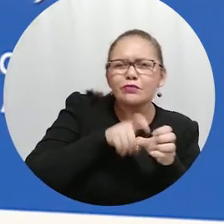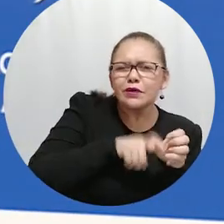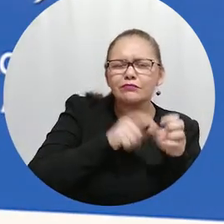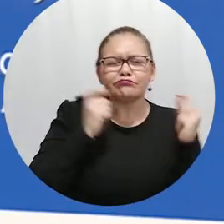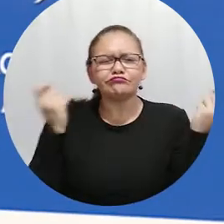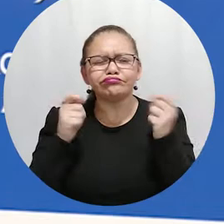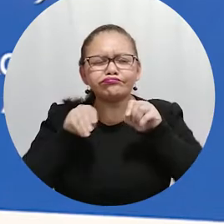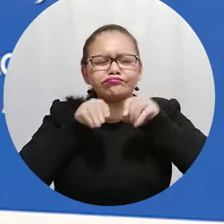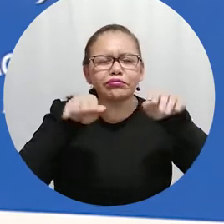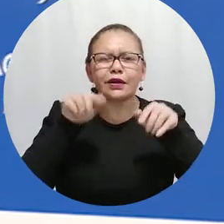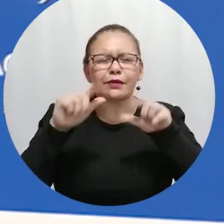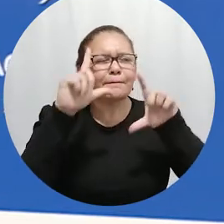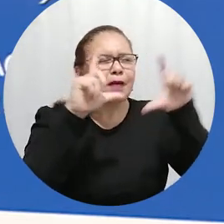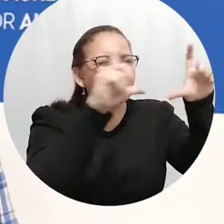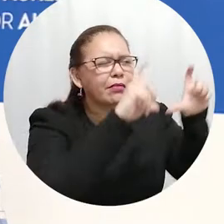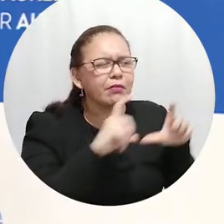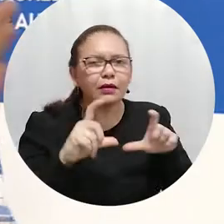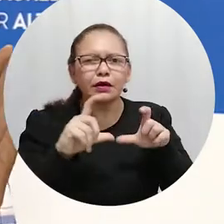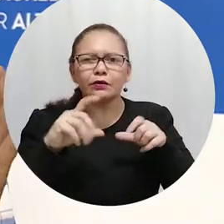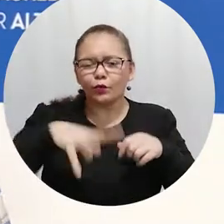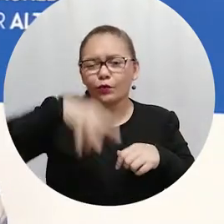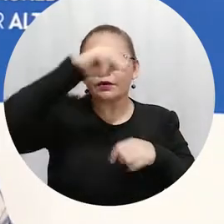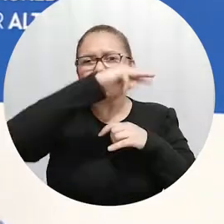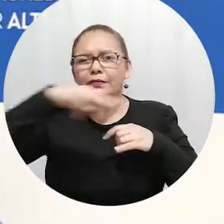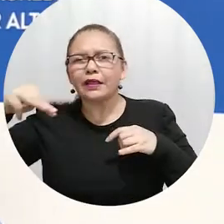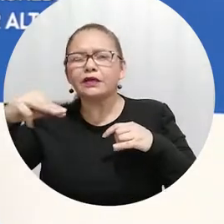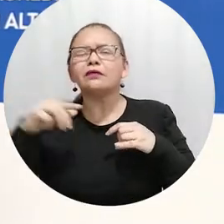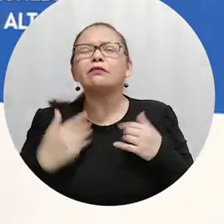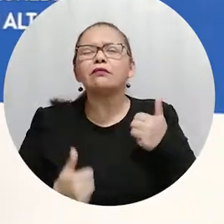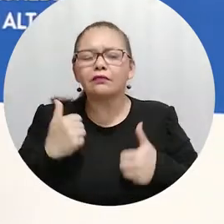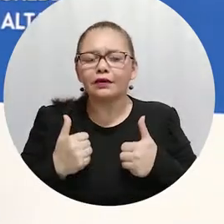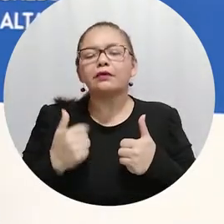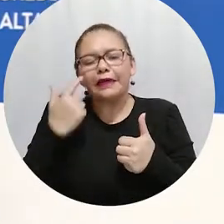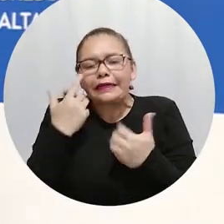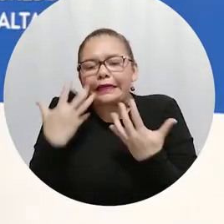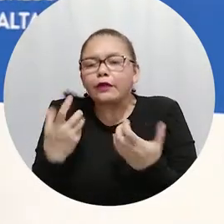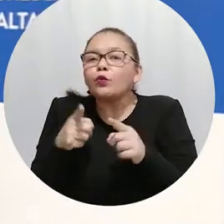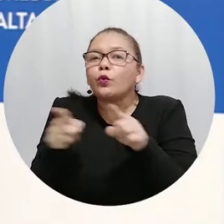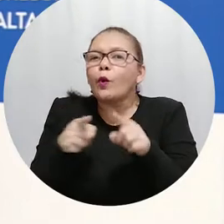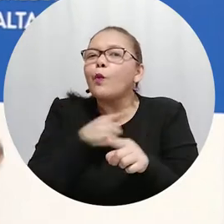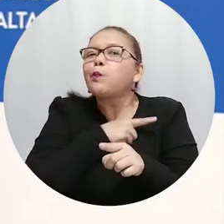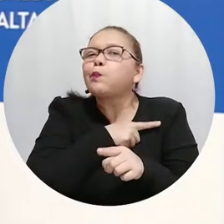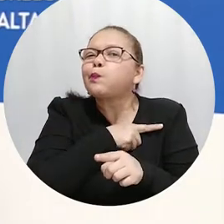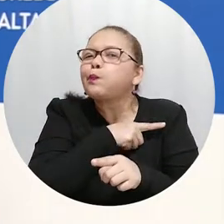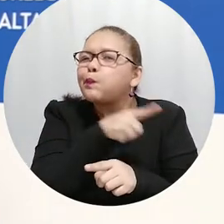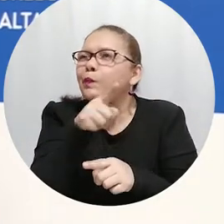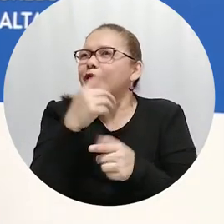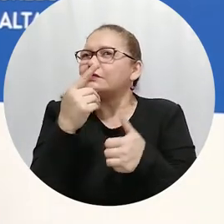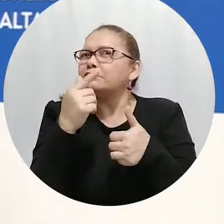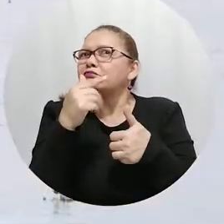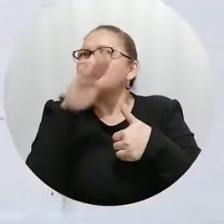es una iniciativa que pretende presentar una visibilización de diferentes escenarios,